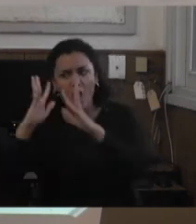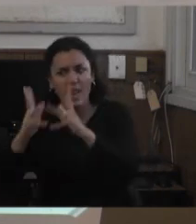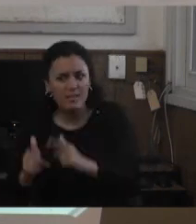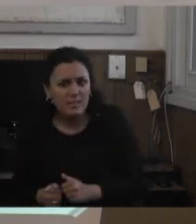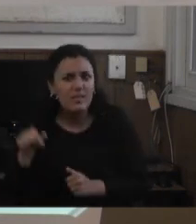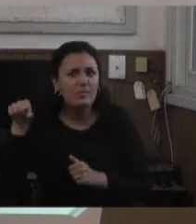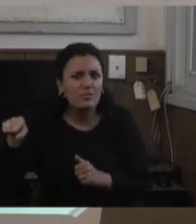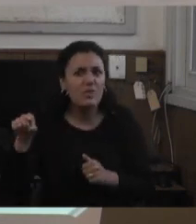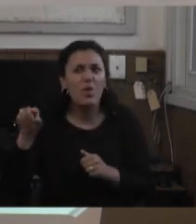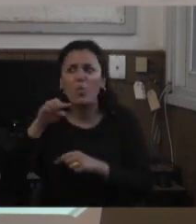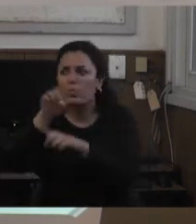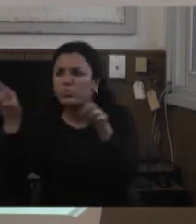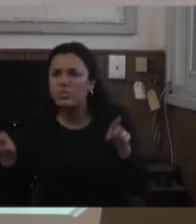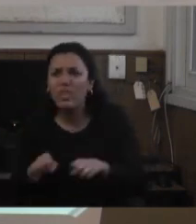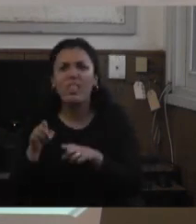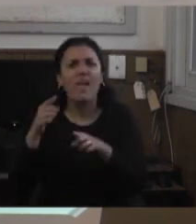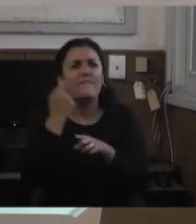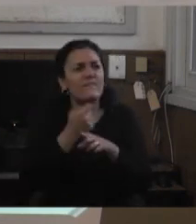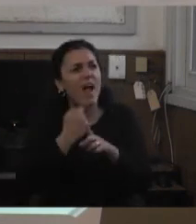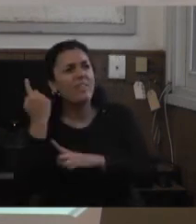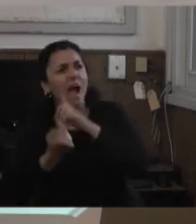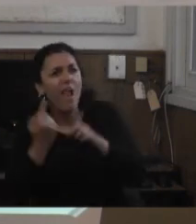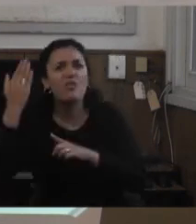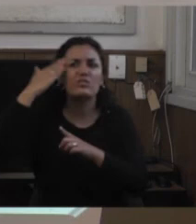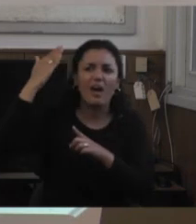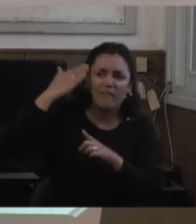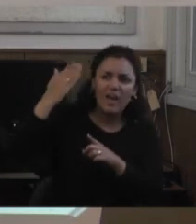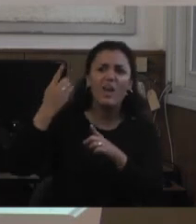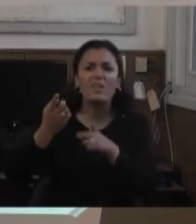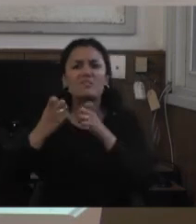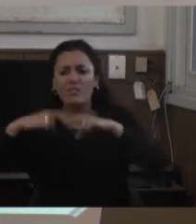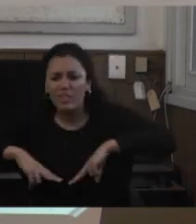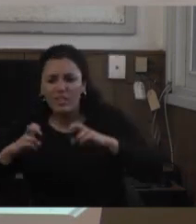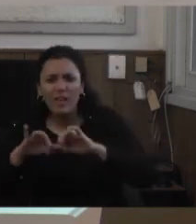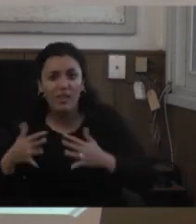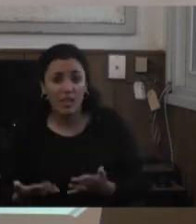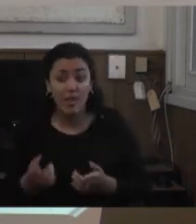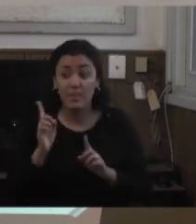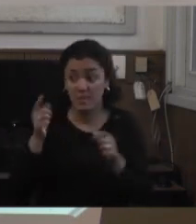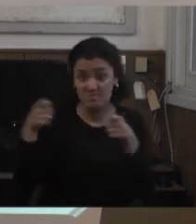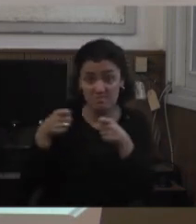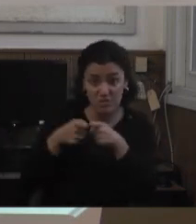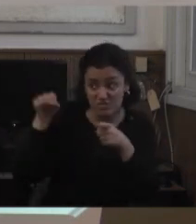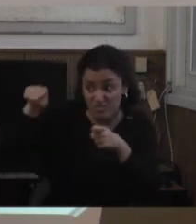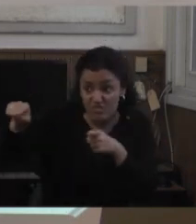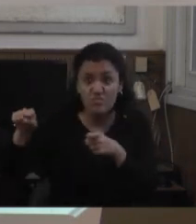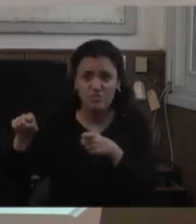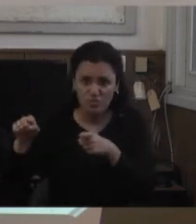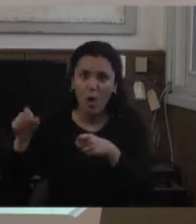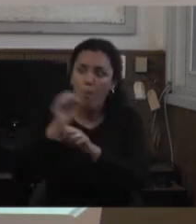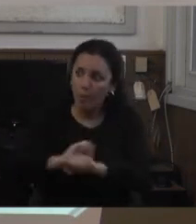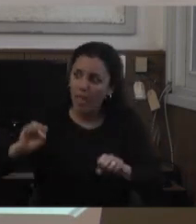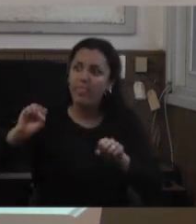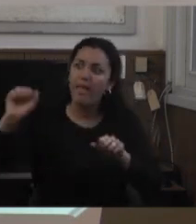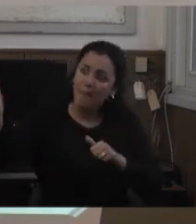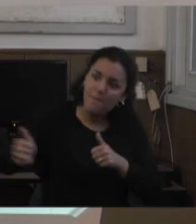preguntar qué puntos tienen críticos para investigar y al revés a las asociaciones se les ocurre ir a la universidad a llevar